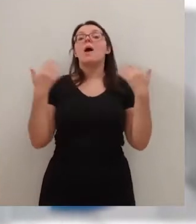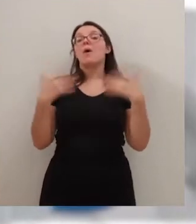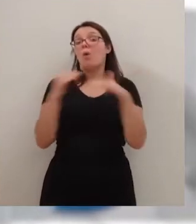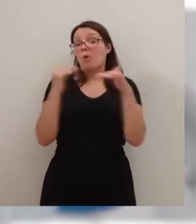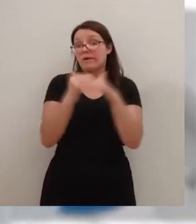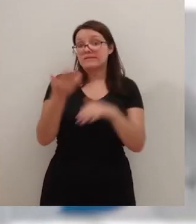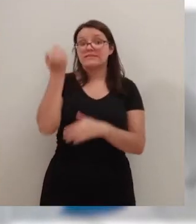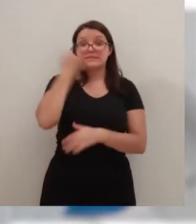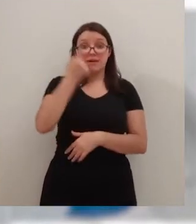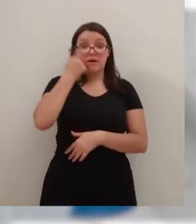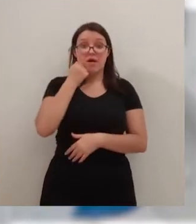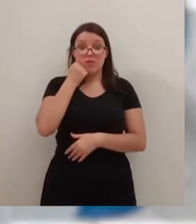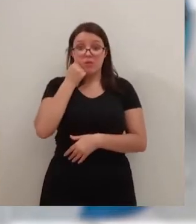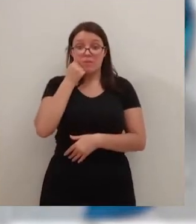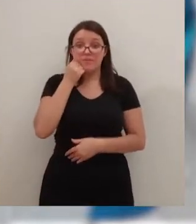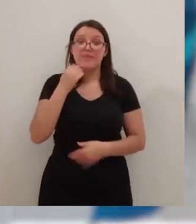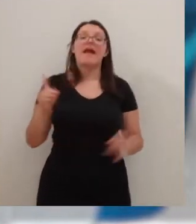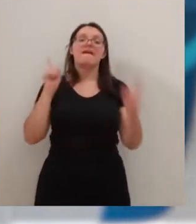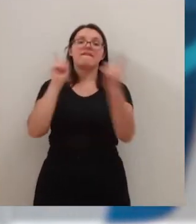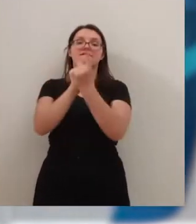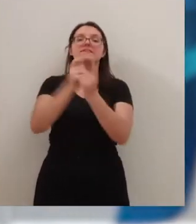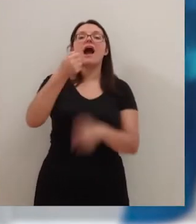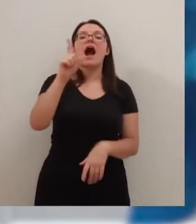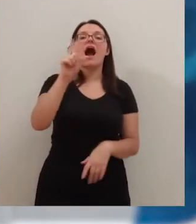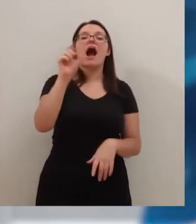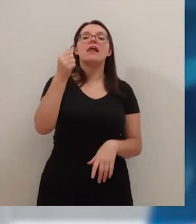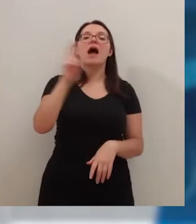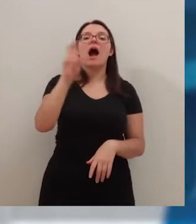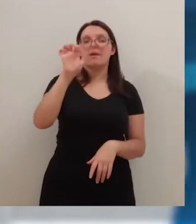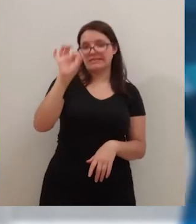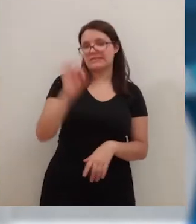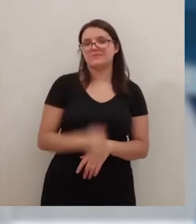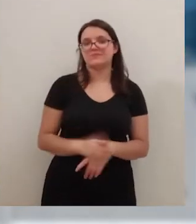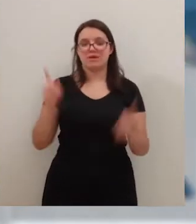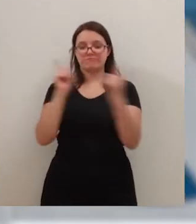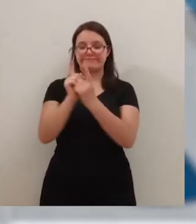cerrar la semana el sábado enfrentándose al Alaves B en Ibaia.